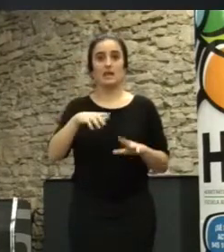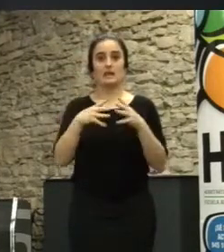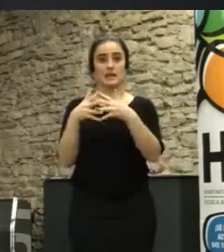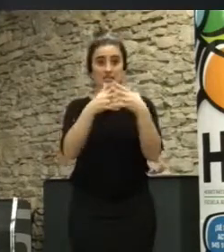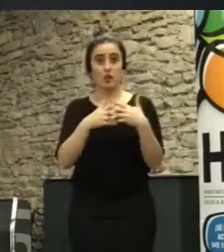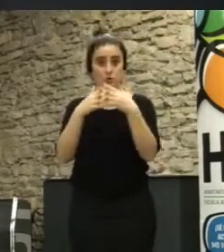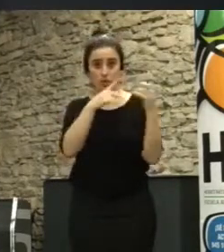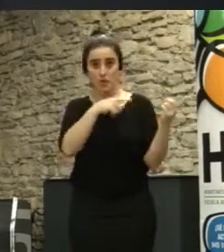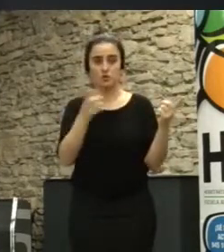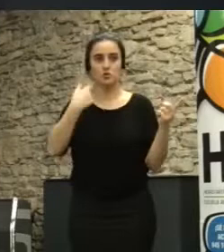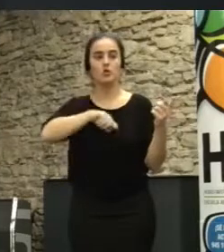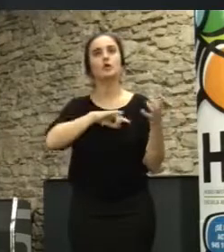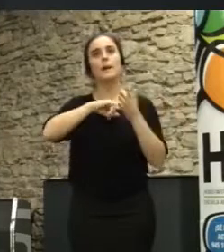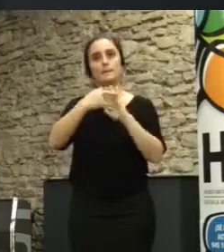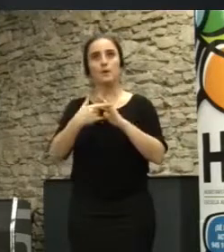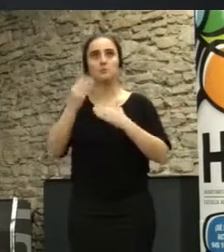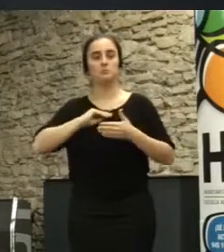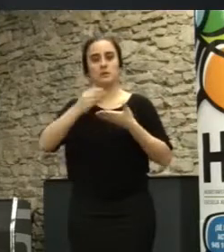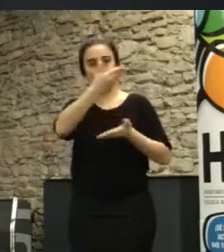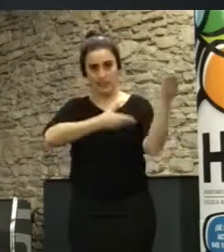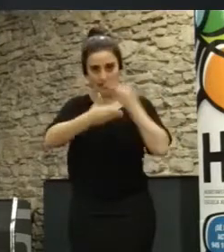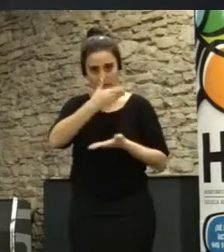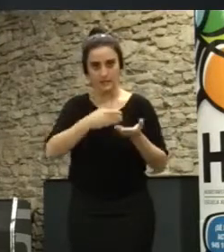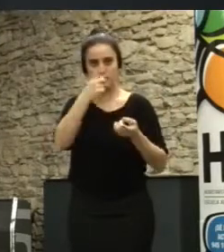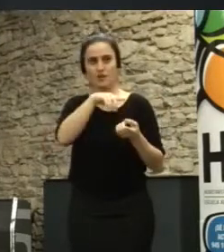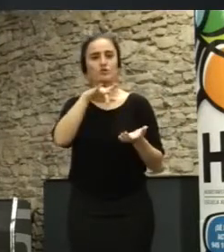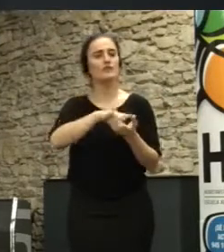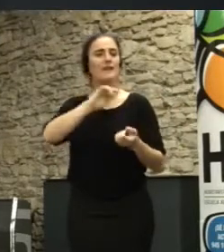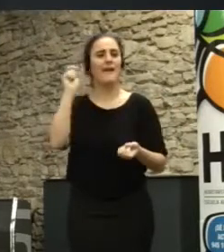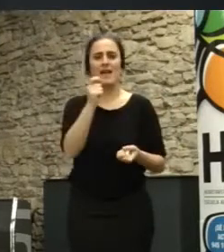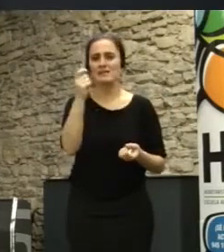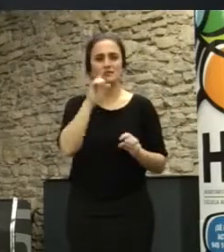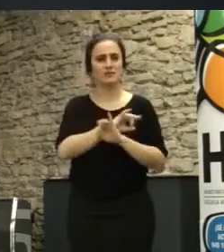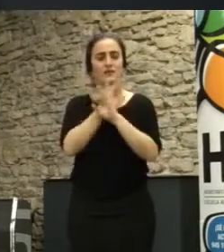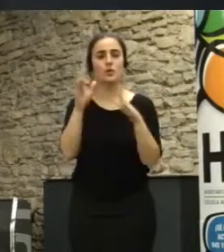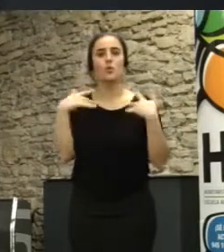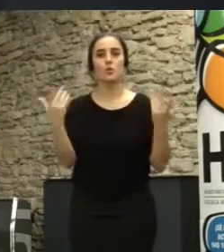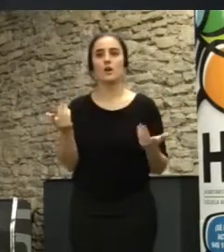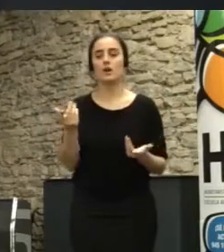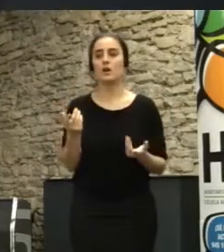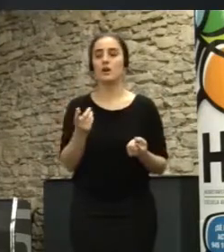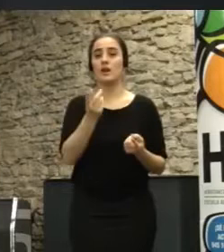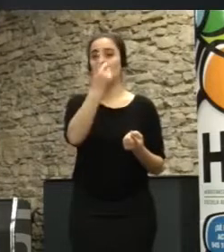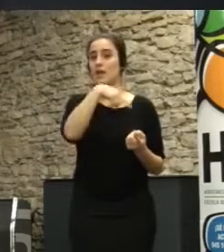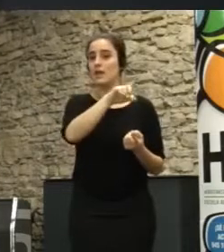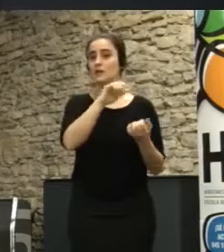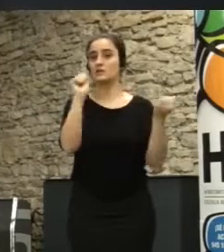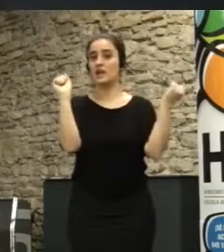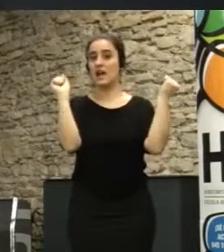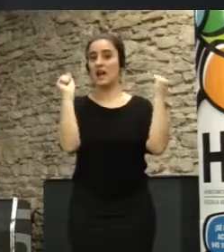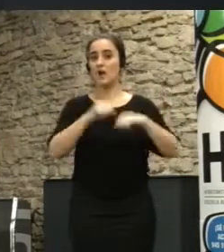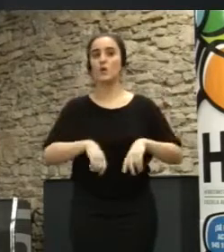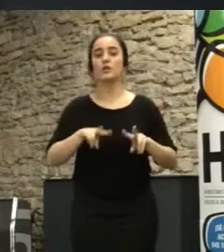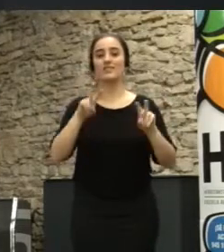hemos tenido varios proyectos con ellos. Ellos hicieron un caso de éxito muy claro es que pusieron de acuerdo a Uber y a las cooperativas de taxis de